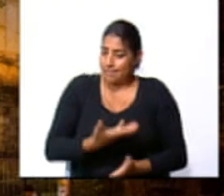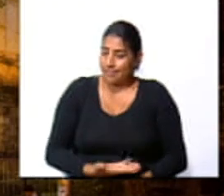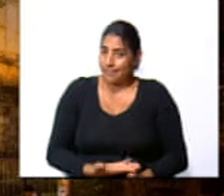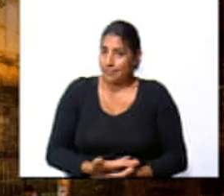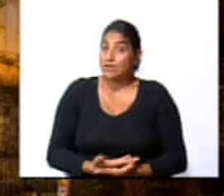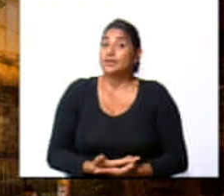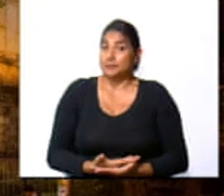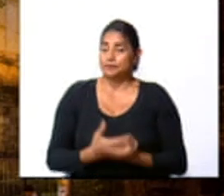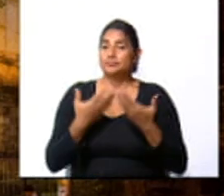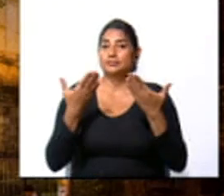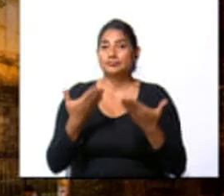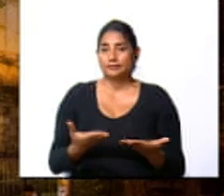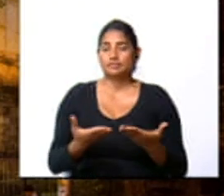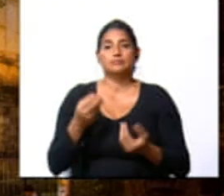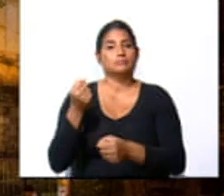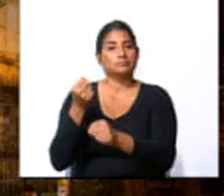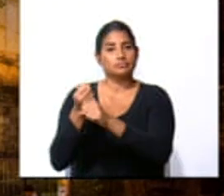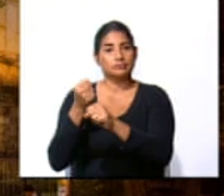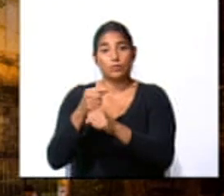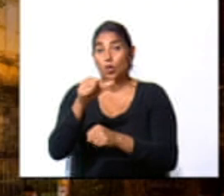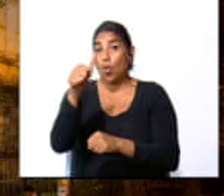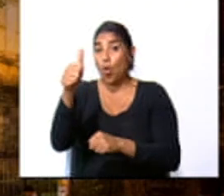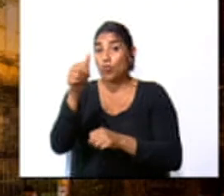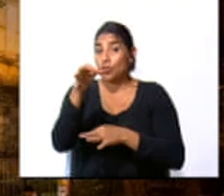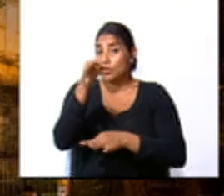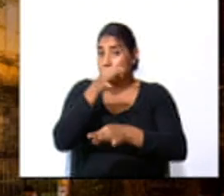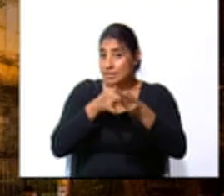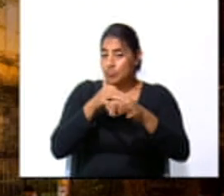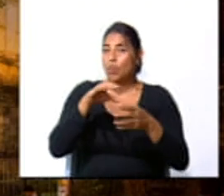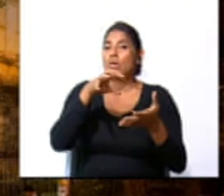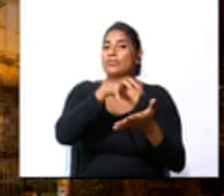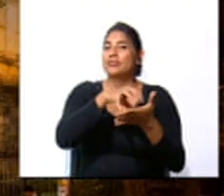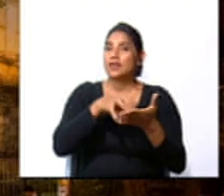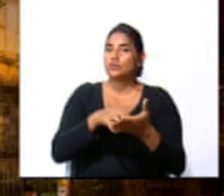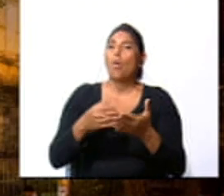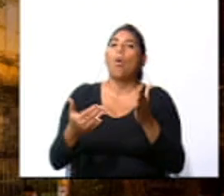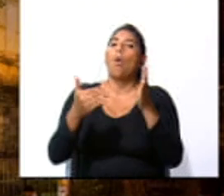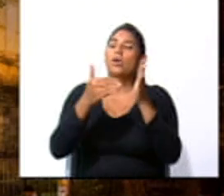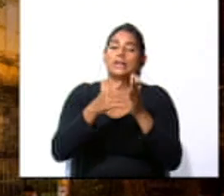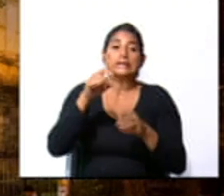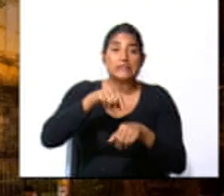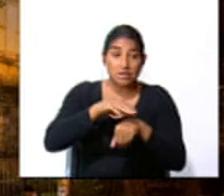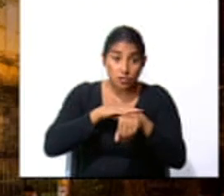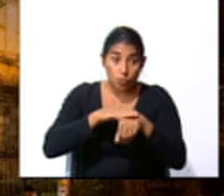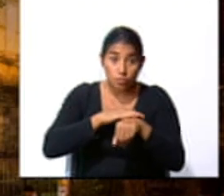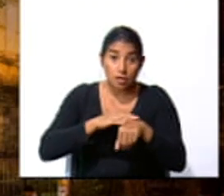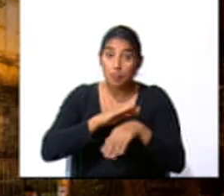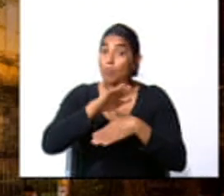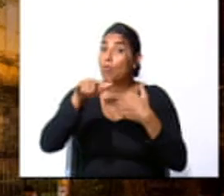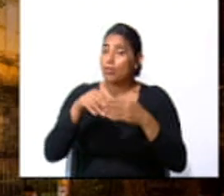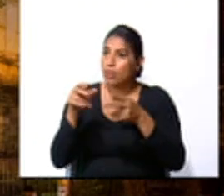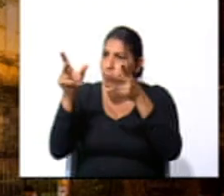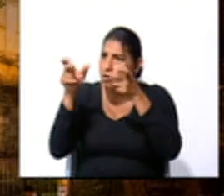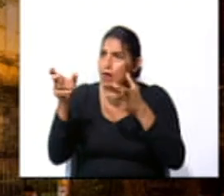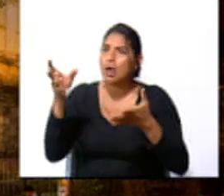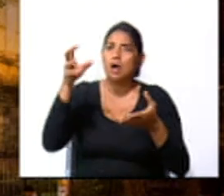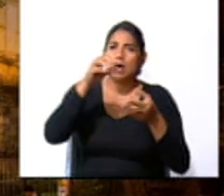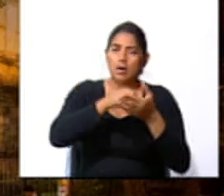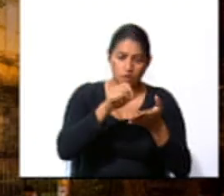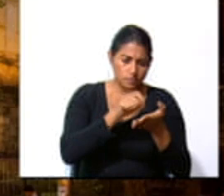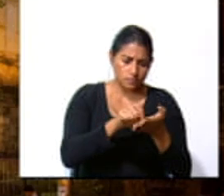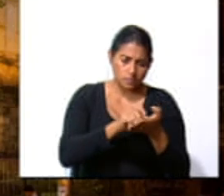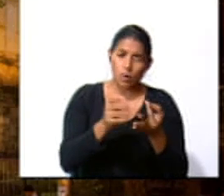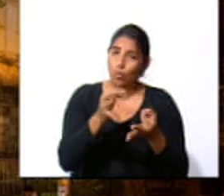bien. Ahora vamos a trabajar con otro tipo de texto, pero para ello de nuevo necesito que ustedes tomen apuntes. Igual,